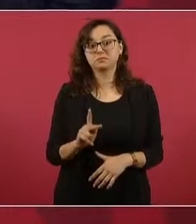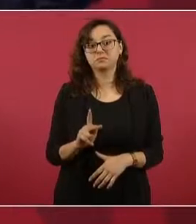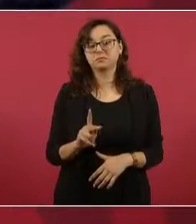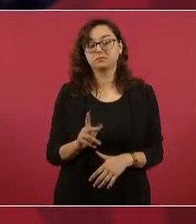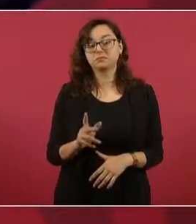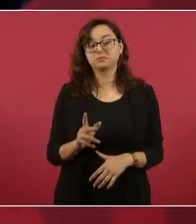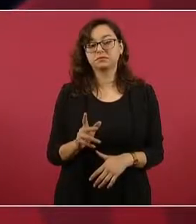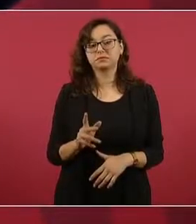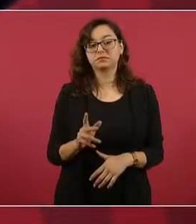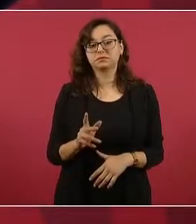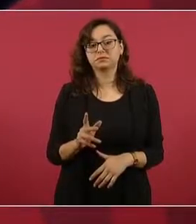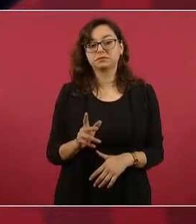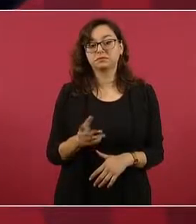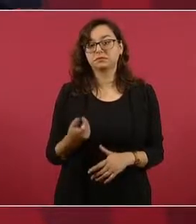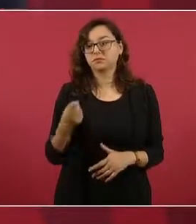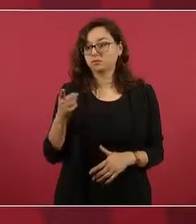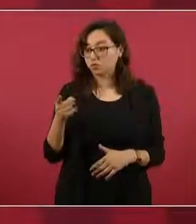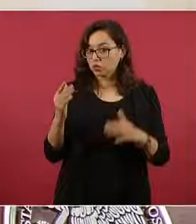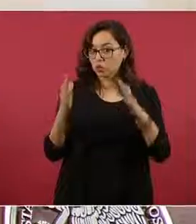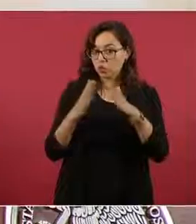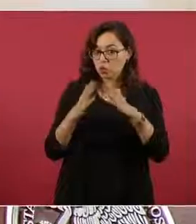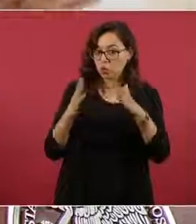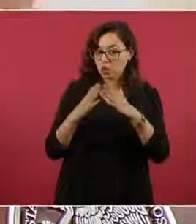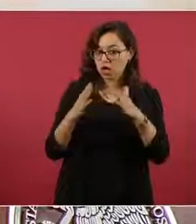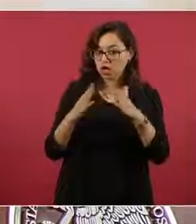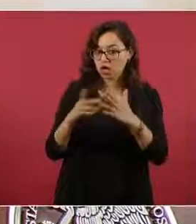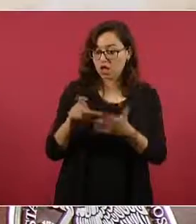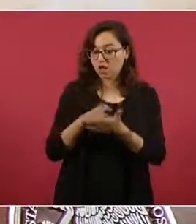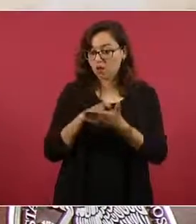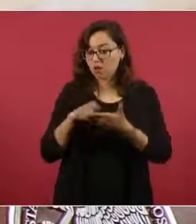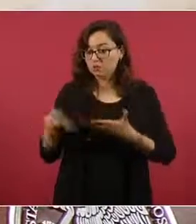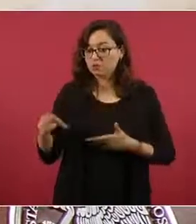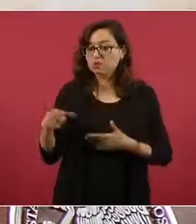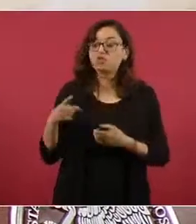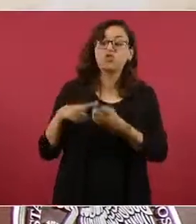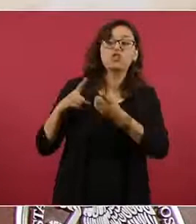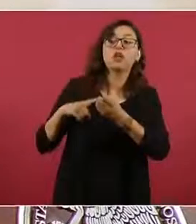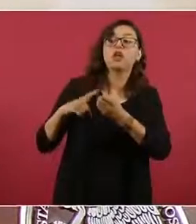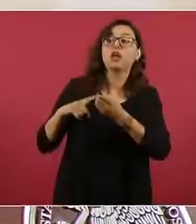comprar una casa en una zona exclusiva,